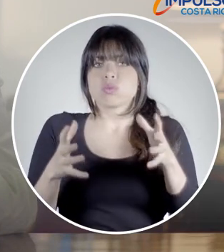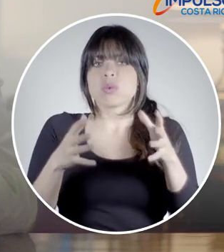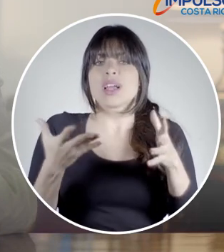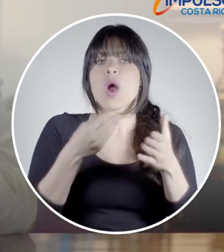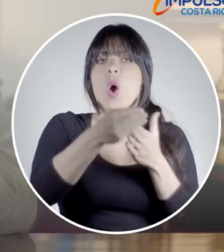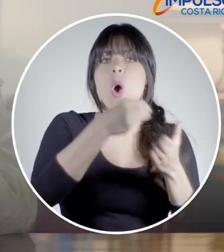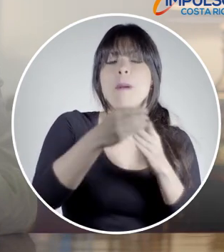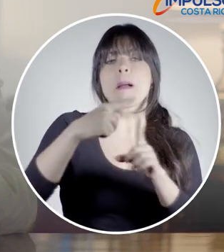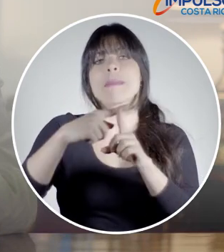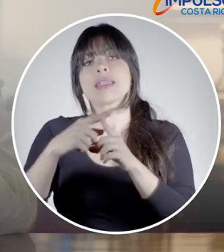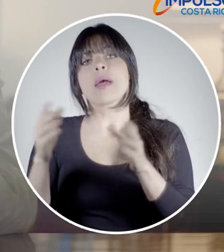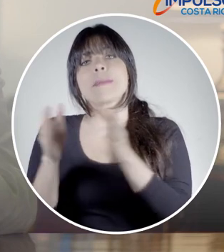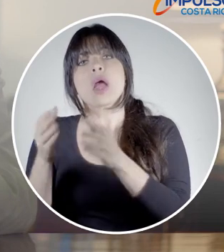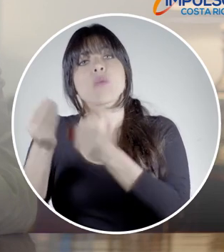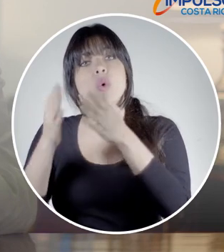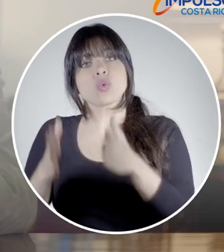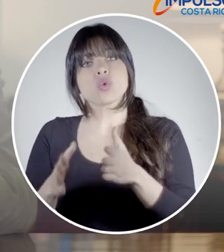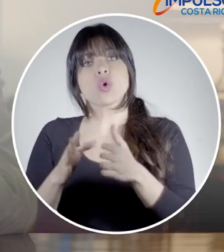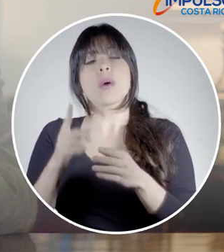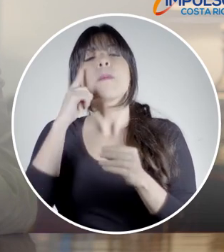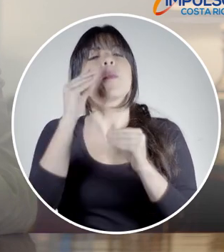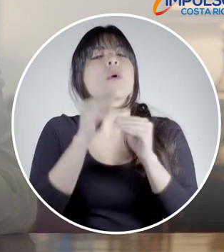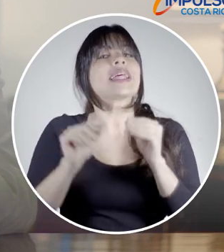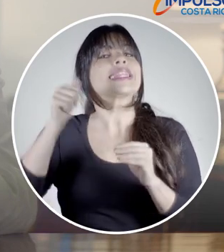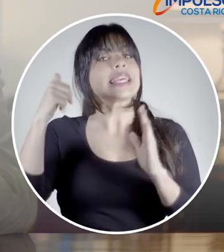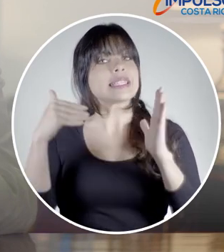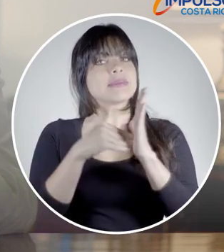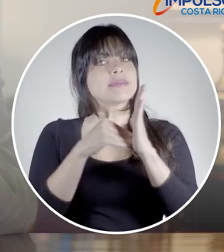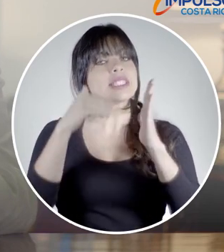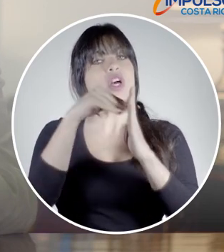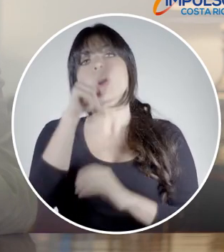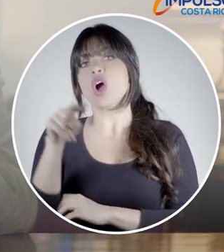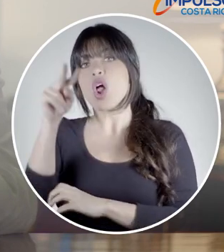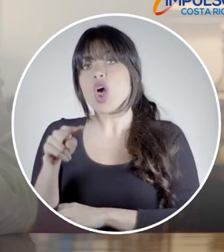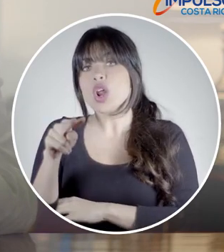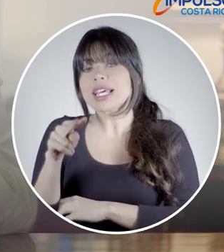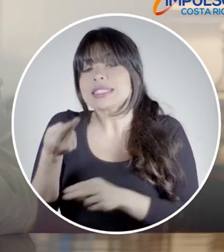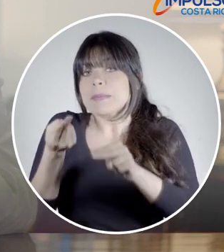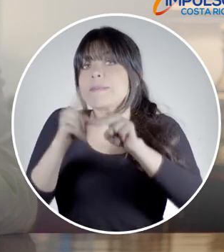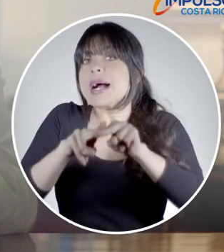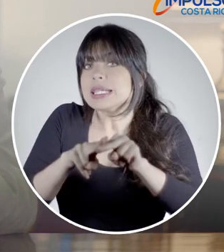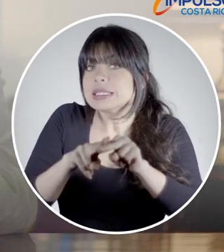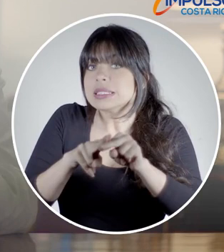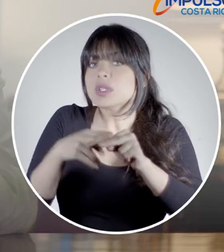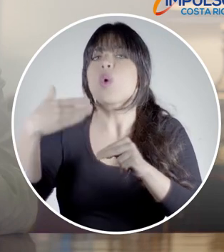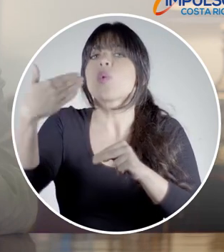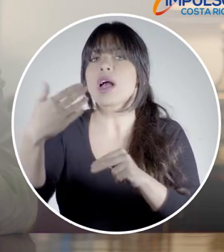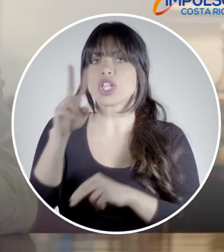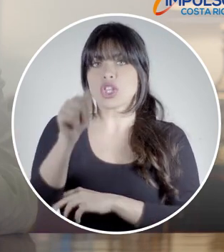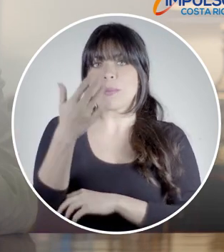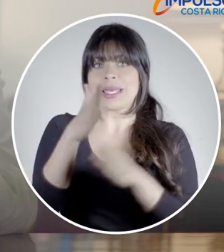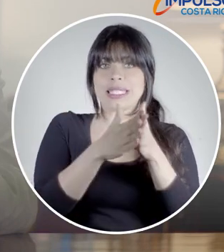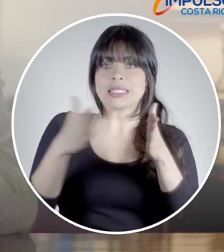pequeños y medianos productores en al menos 10 mil millones de colones adicionales en el transcurso del